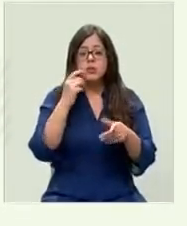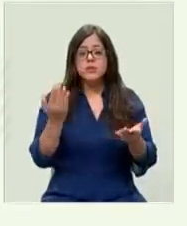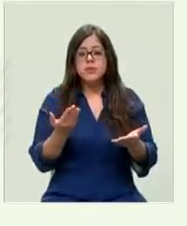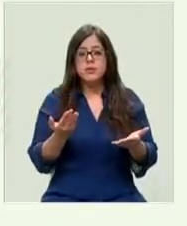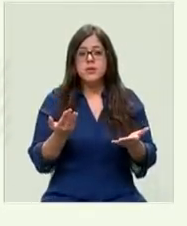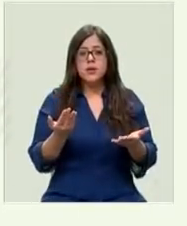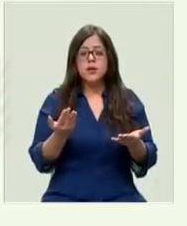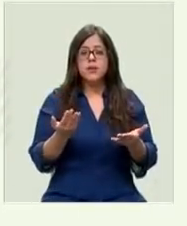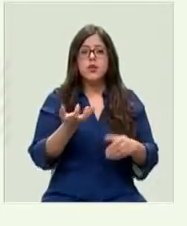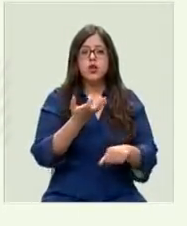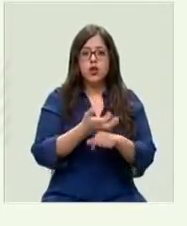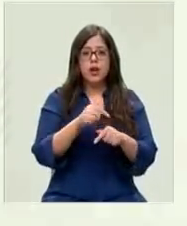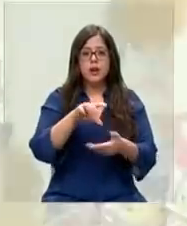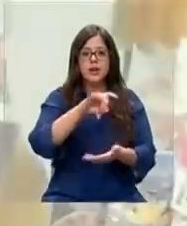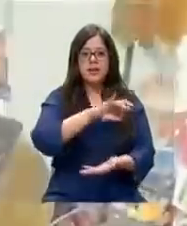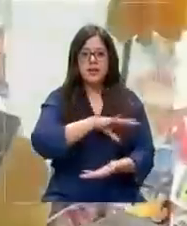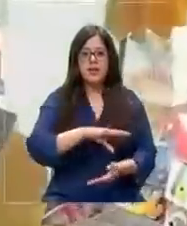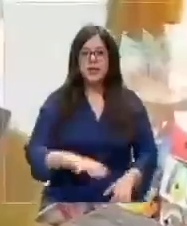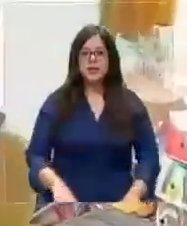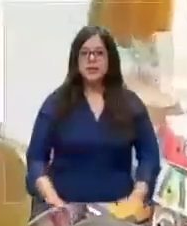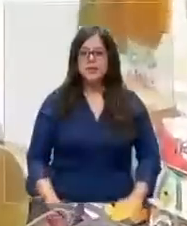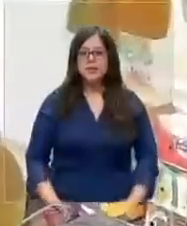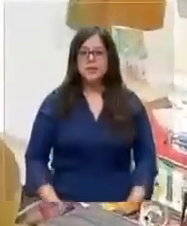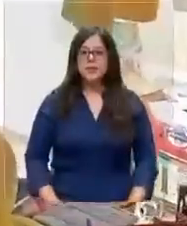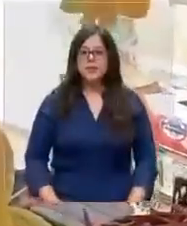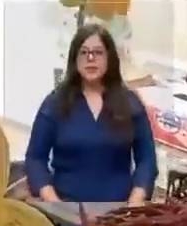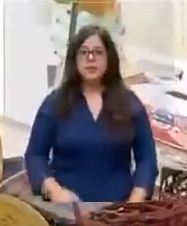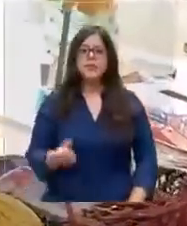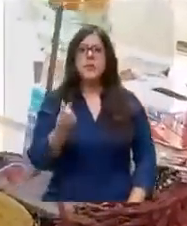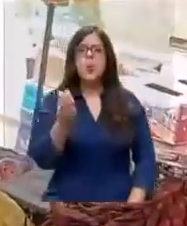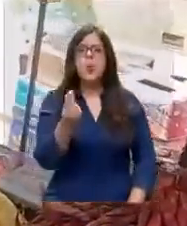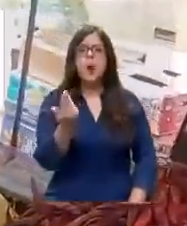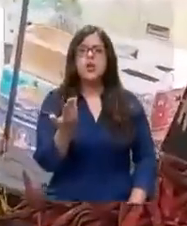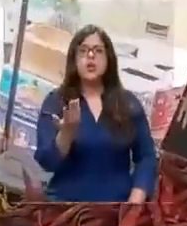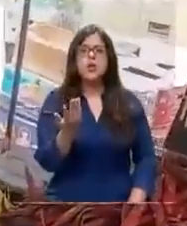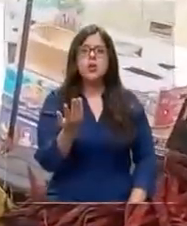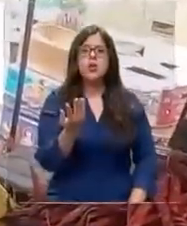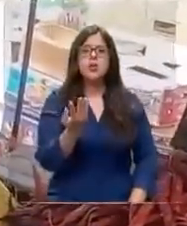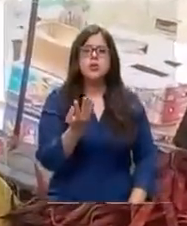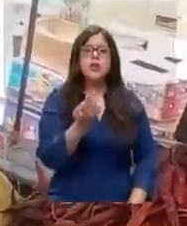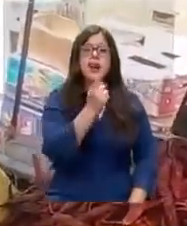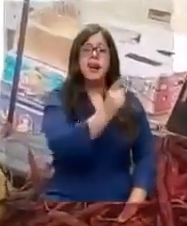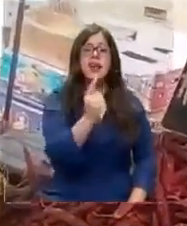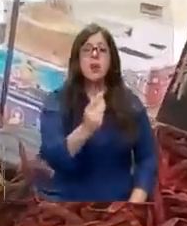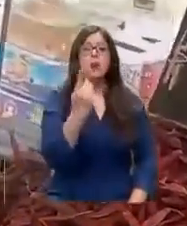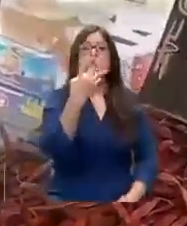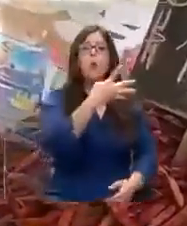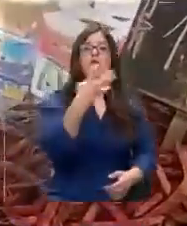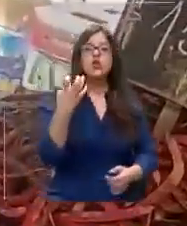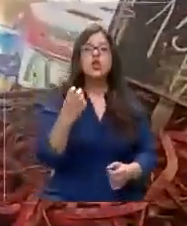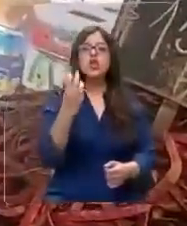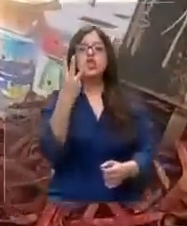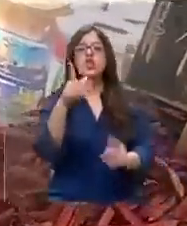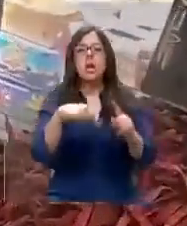supuesto, a lo que ocurre en nuestro país. ¿A cómo tiene que hacer el...? A 4, 1, 3 por mil. ¿3 por mil?